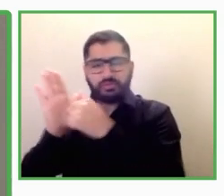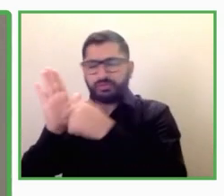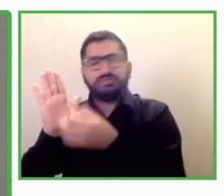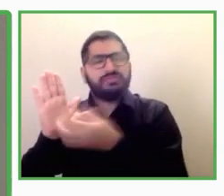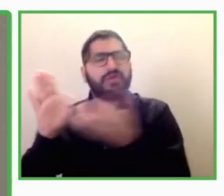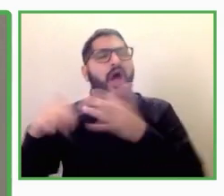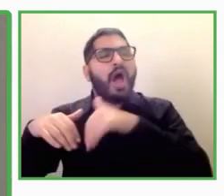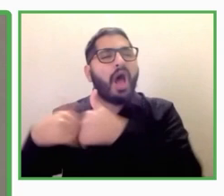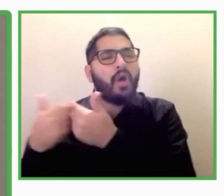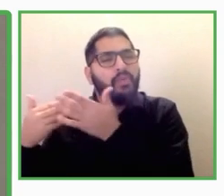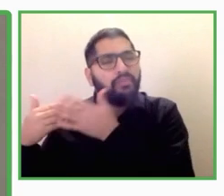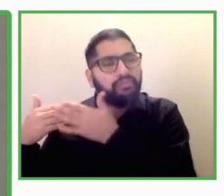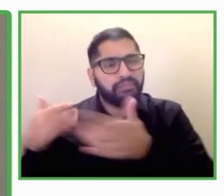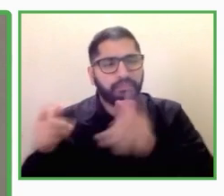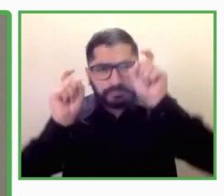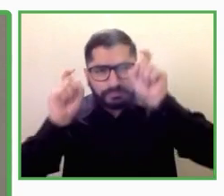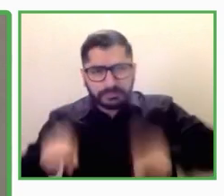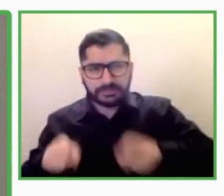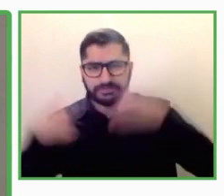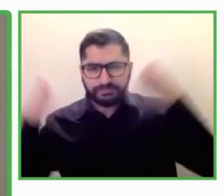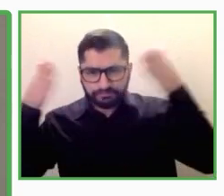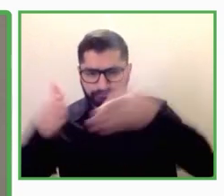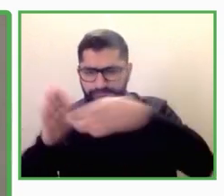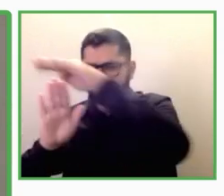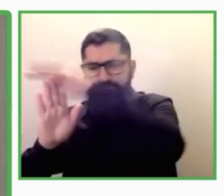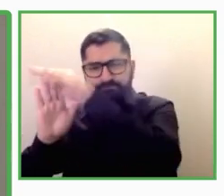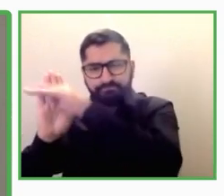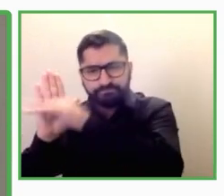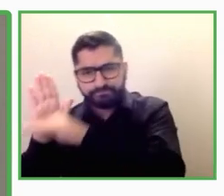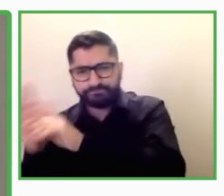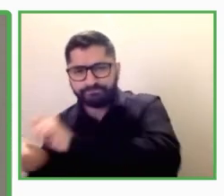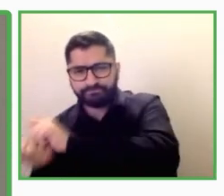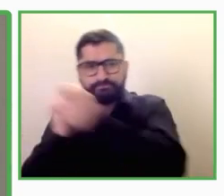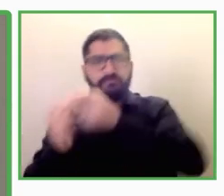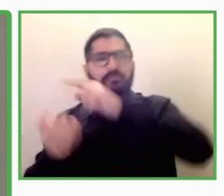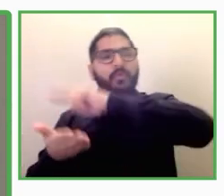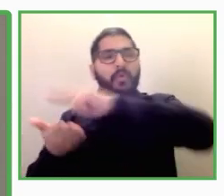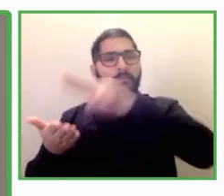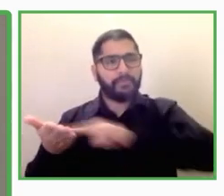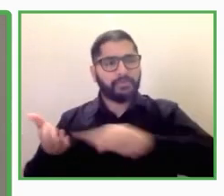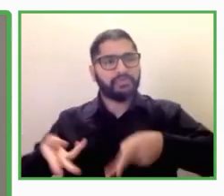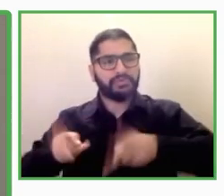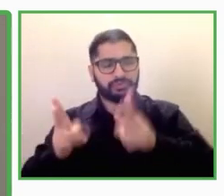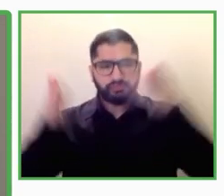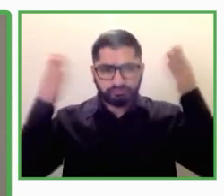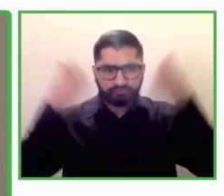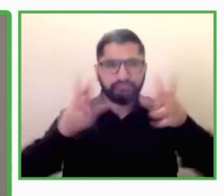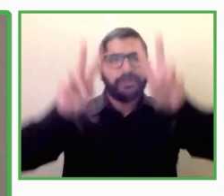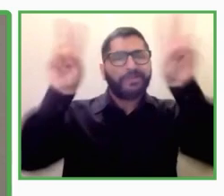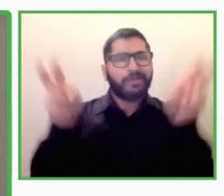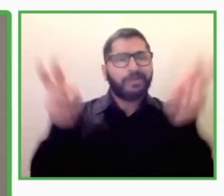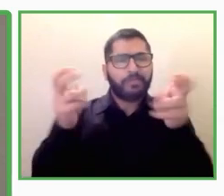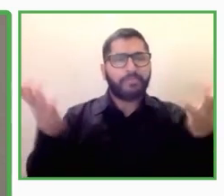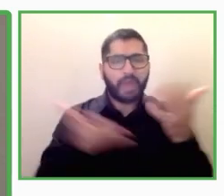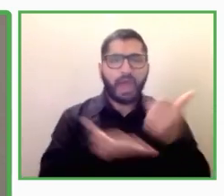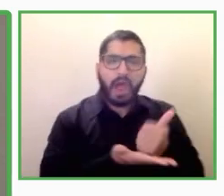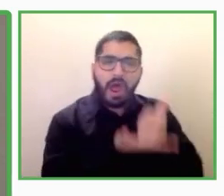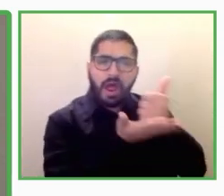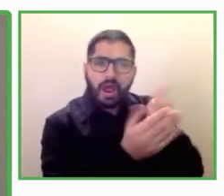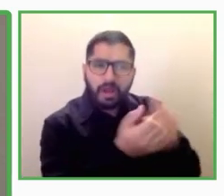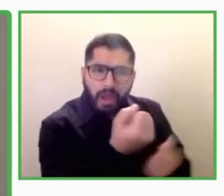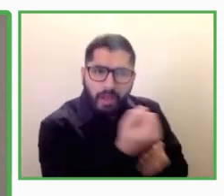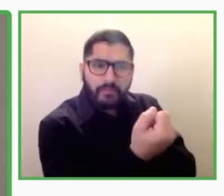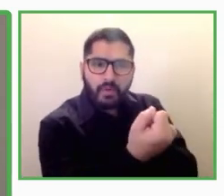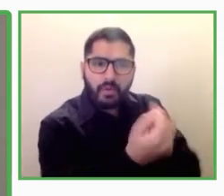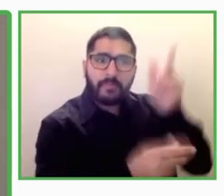Y ahí hacía una referencia a los ámbitos como puede ser la educación, la formación técnico-profesional, la contratación,